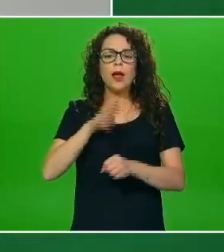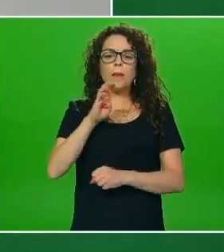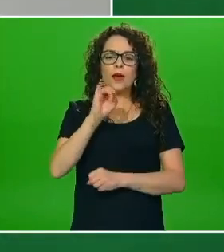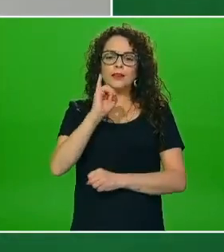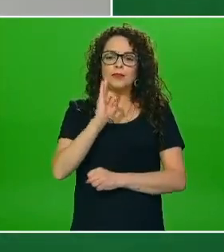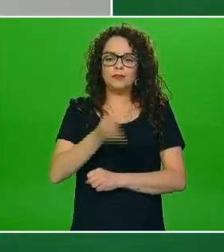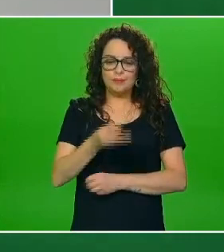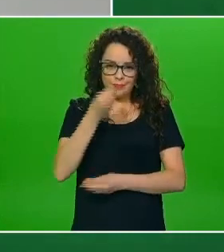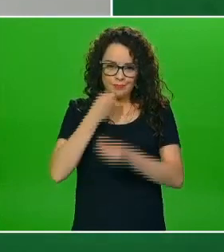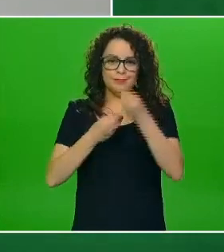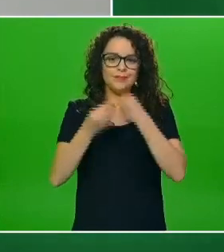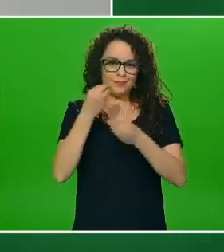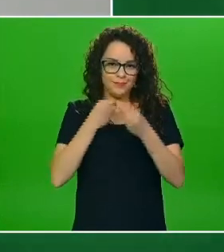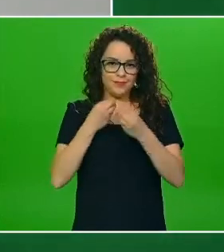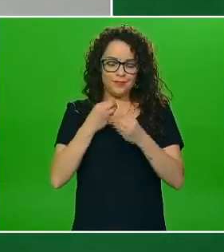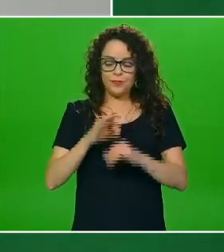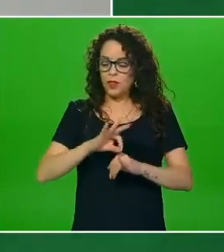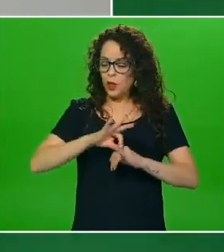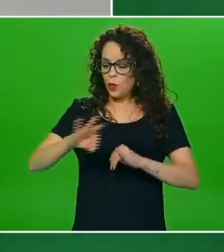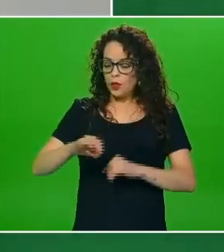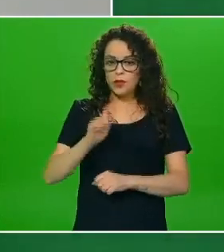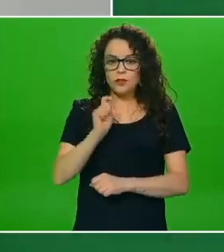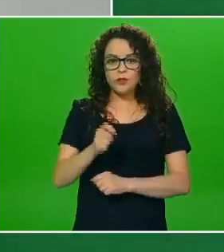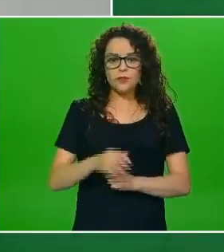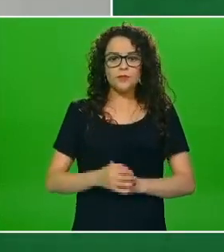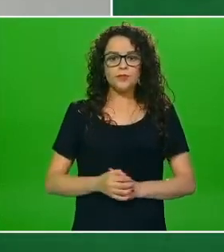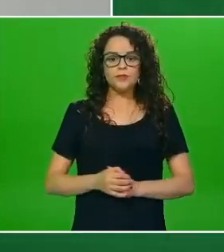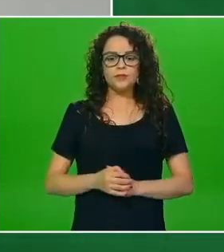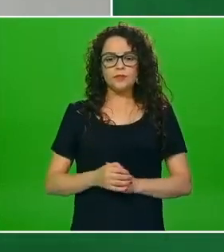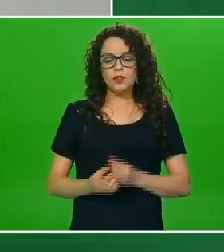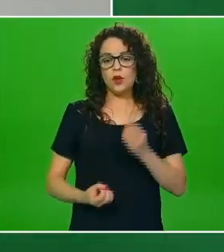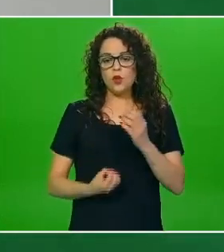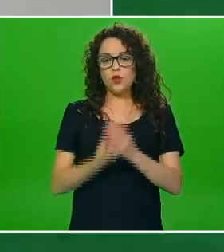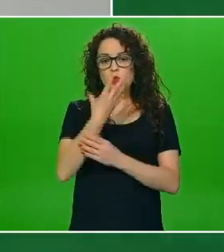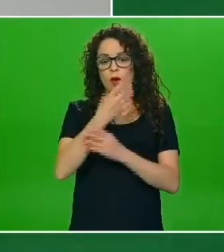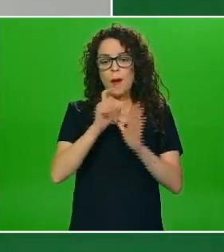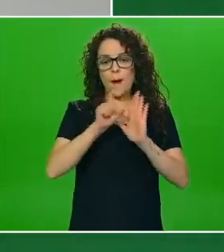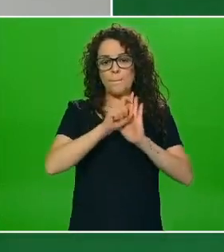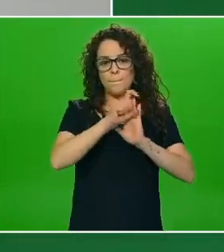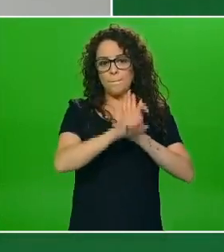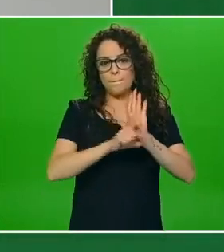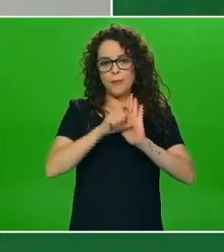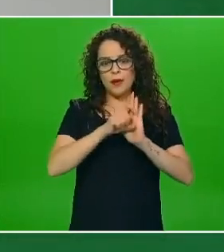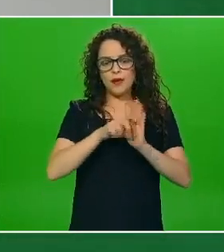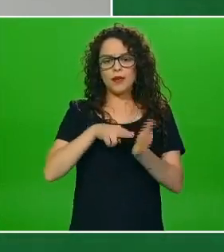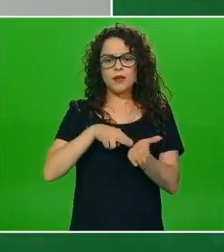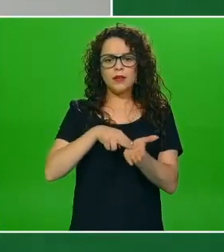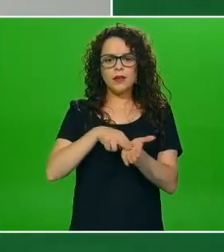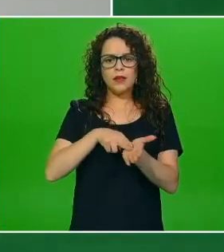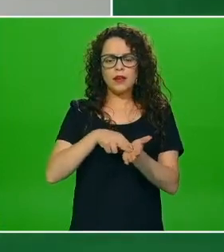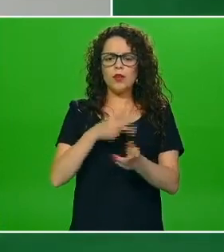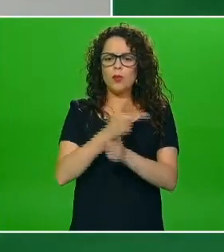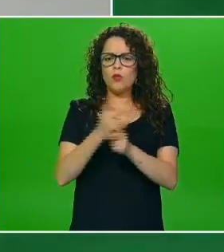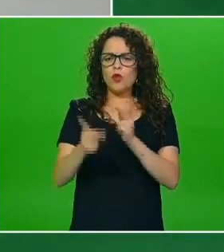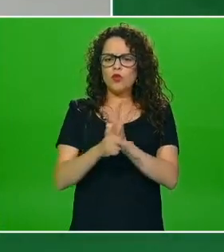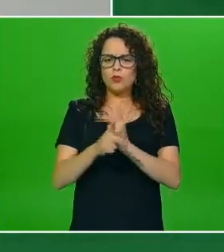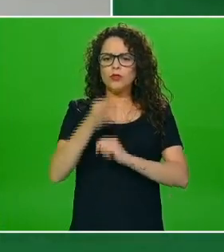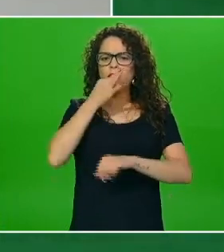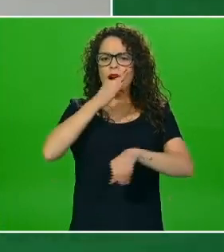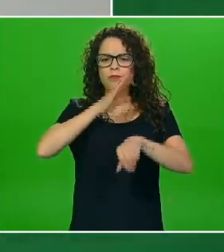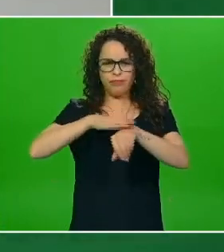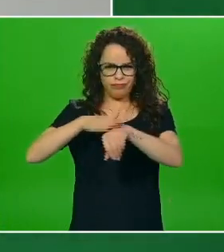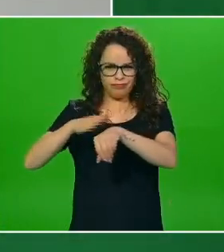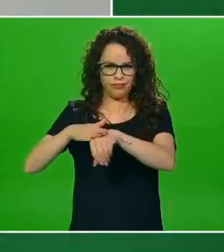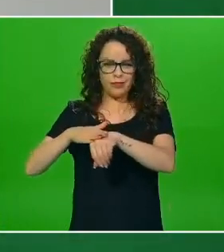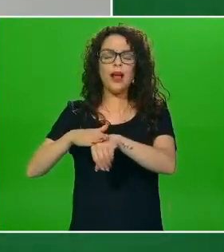bueno finalmente el nuevo etiquetado de sellos negros que seguramente ustedes habrán visto en muchos productos nos